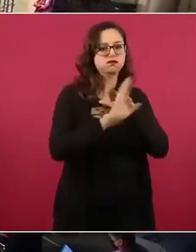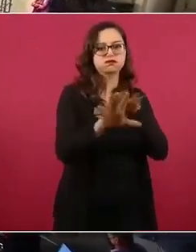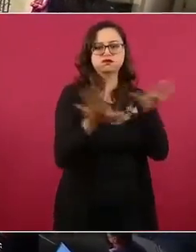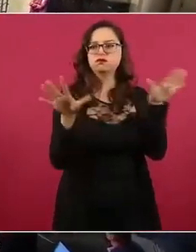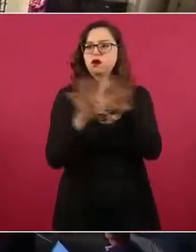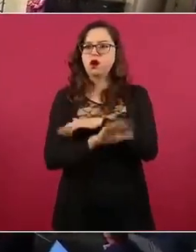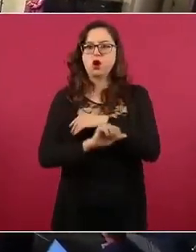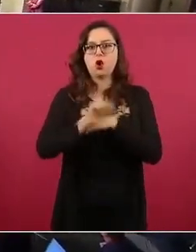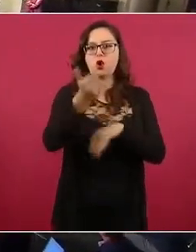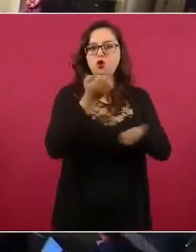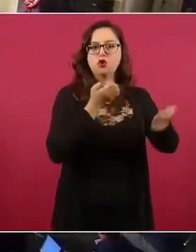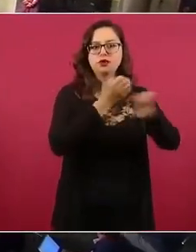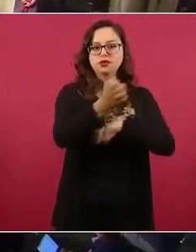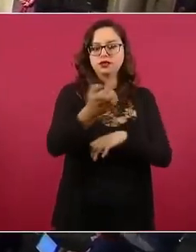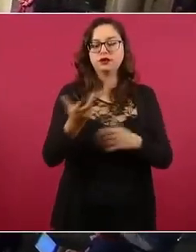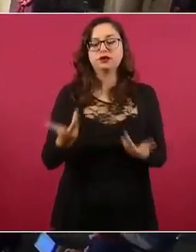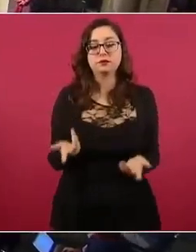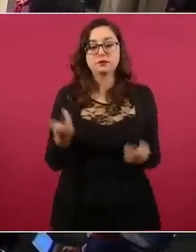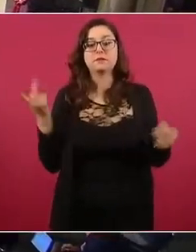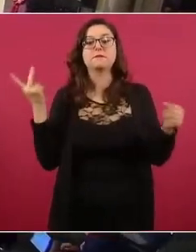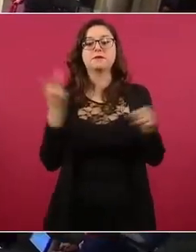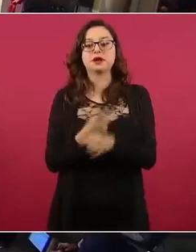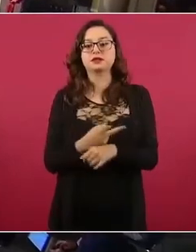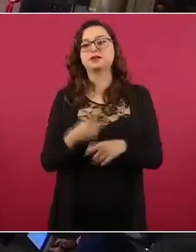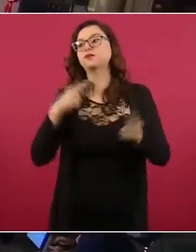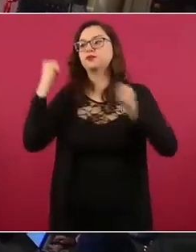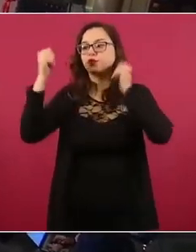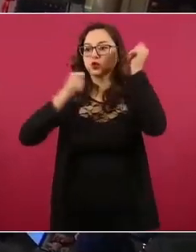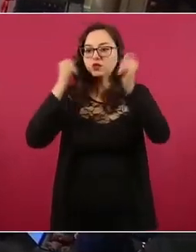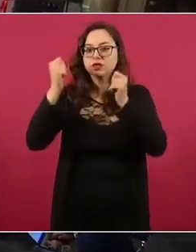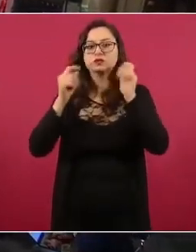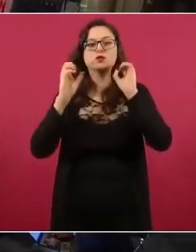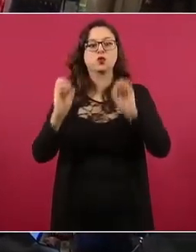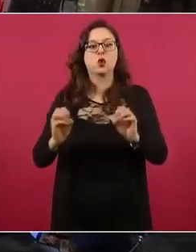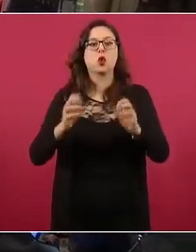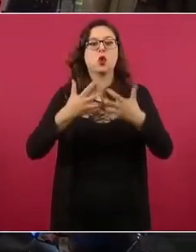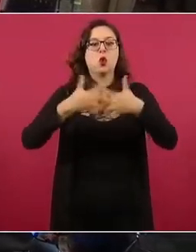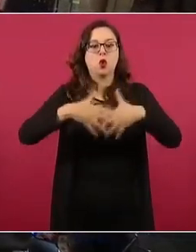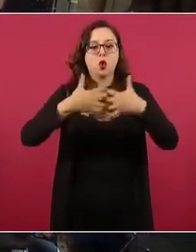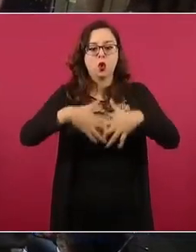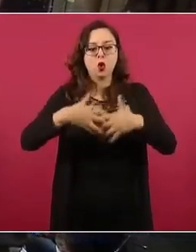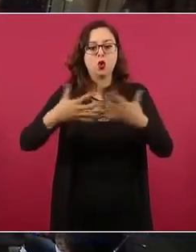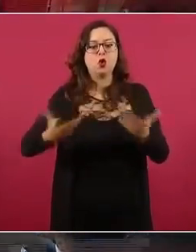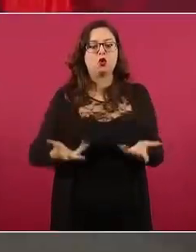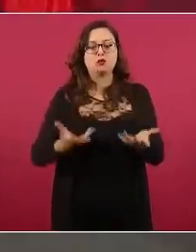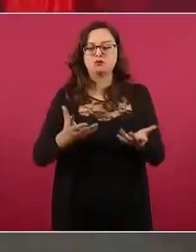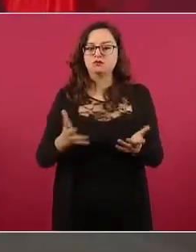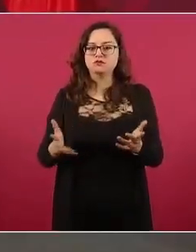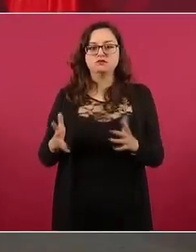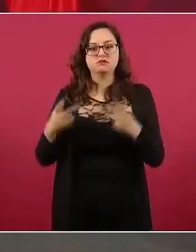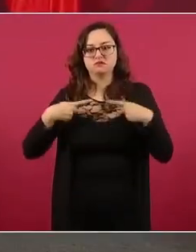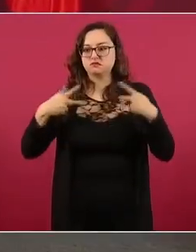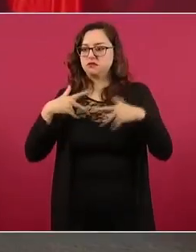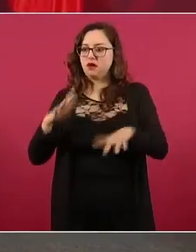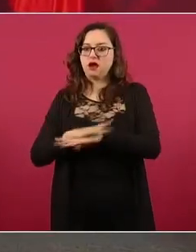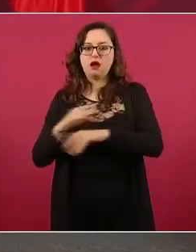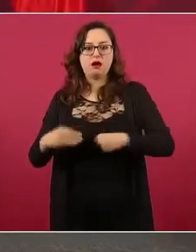y zonas turísticas. Entonces,